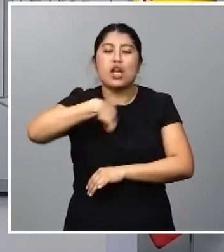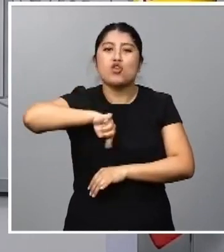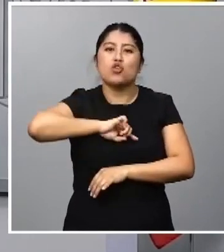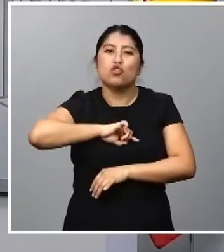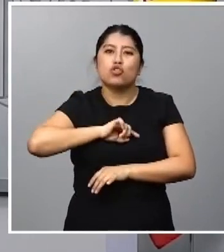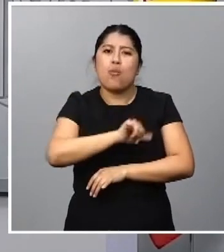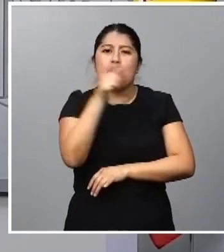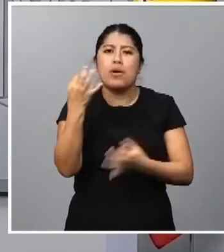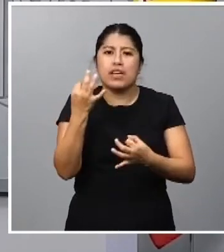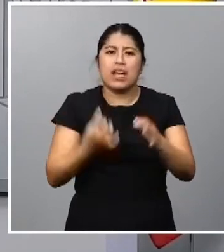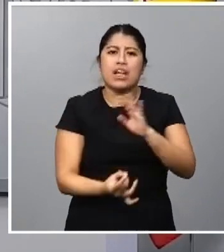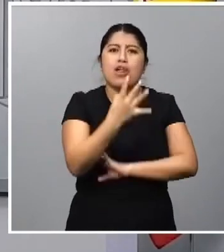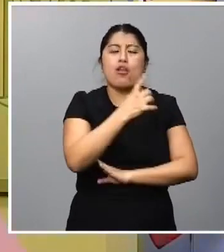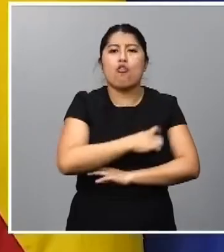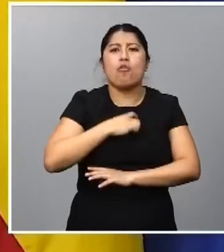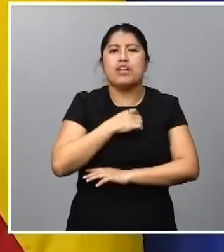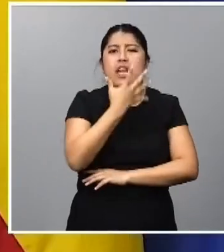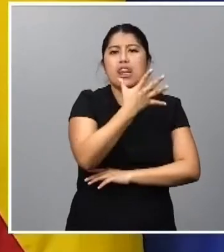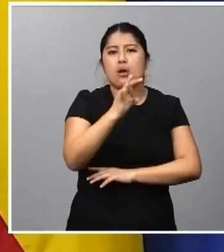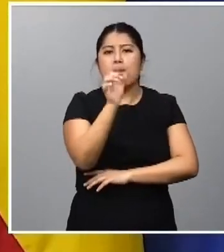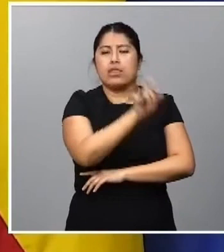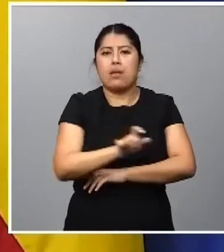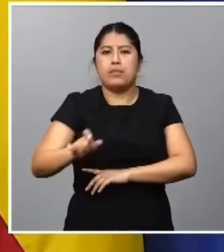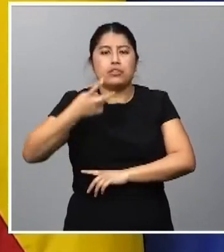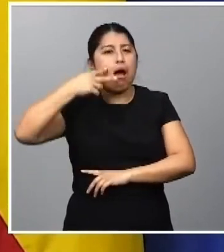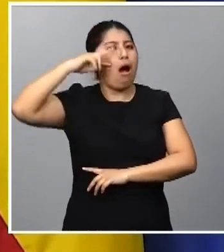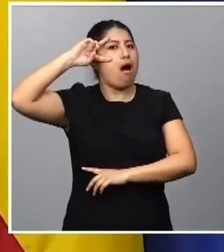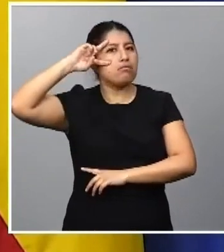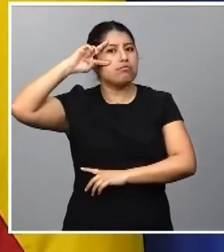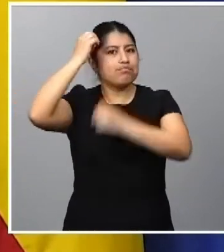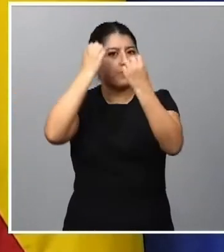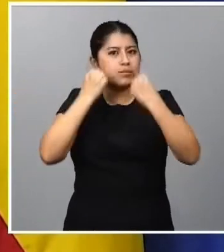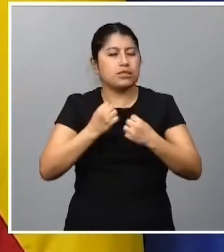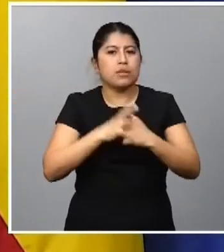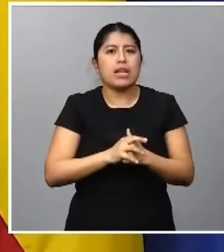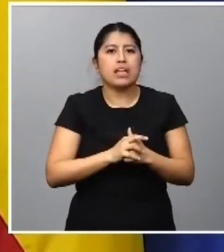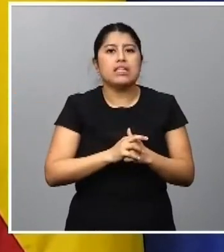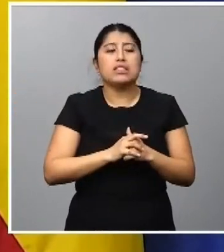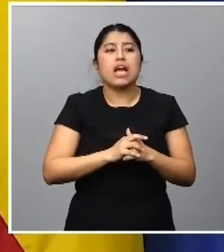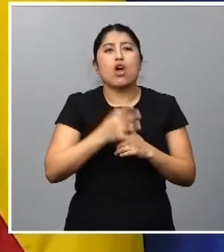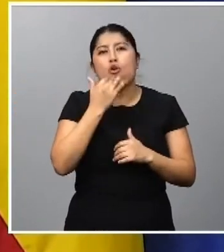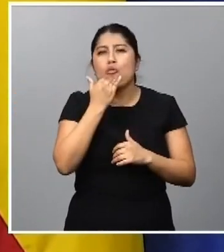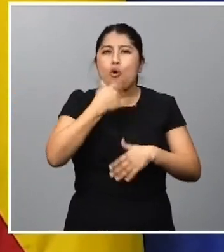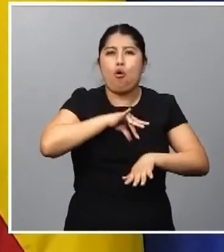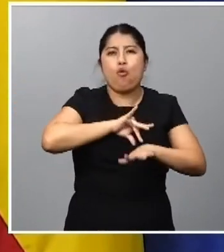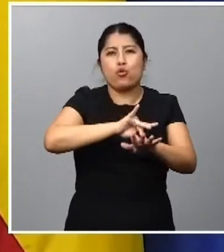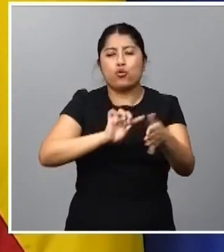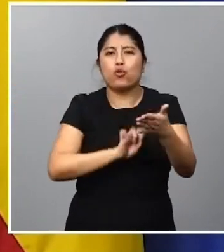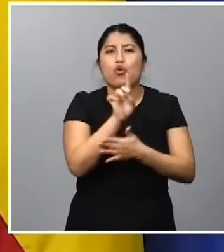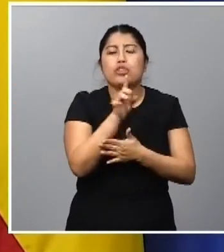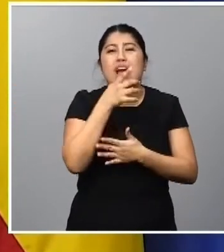creación de un comité de 50 personas expertas que se van a encargar de diseñar una hoja de ruta, una estrategia